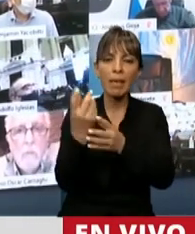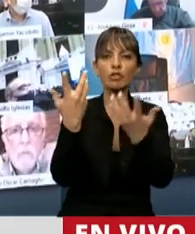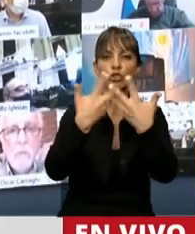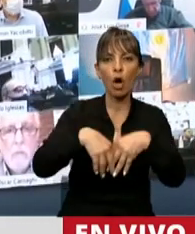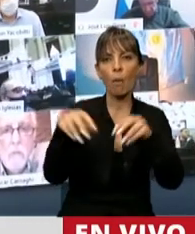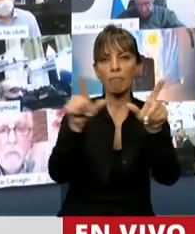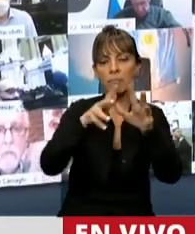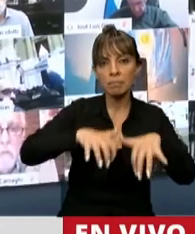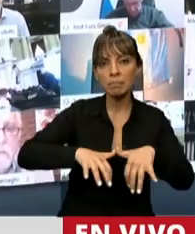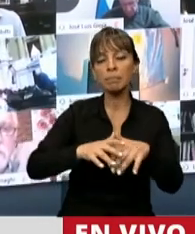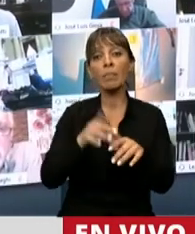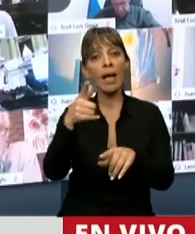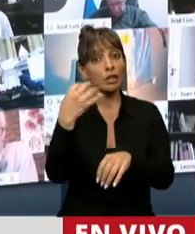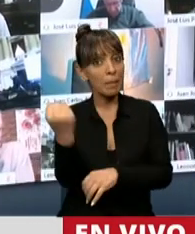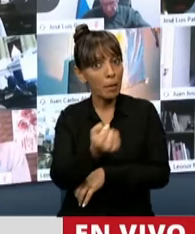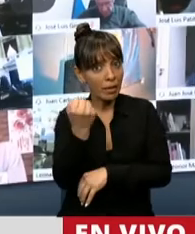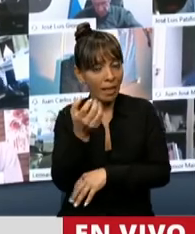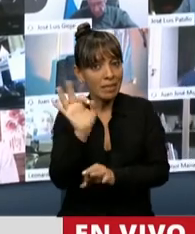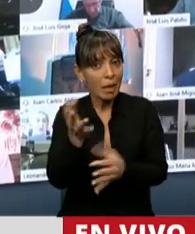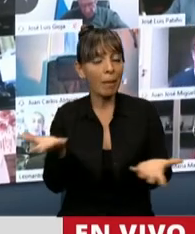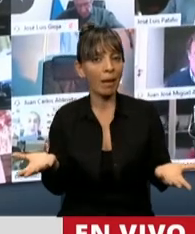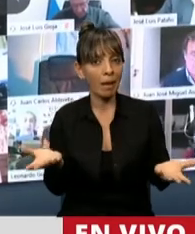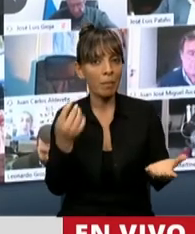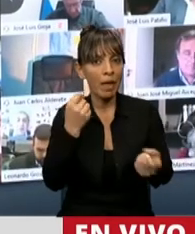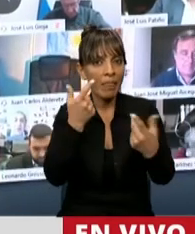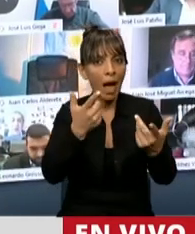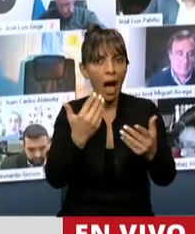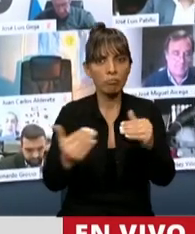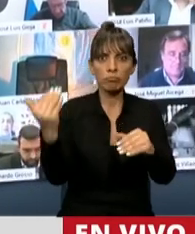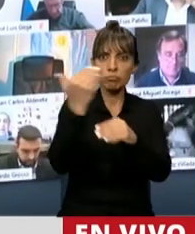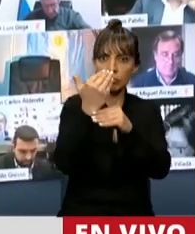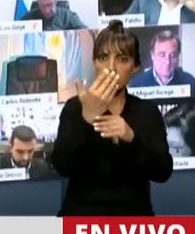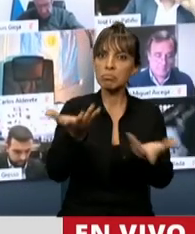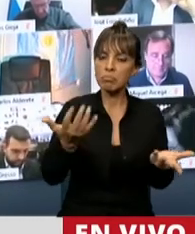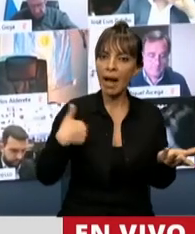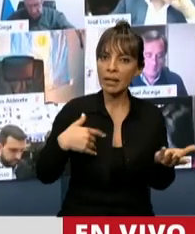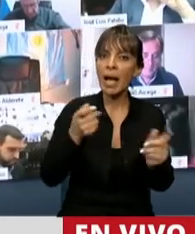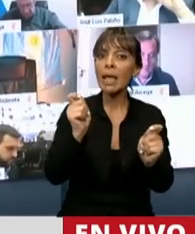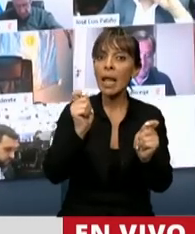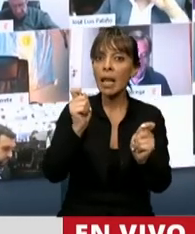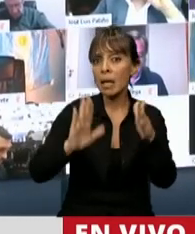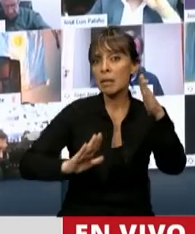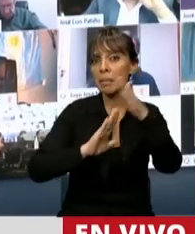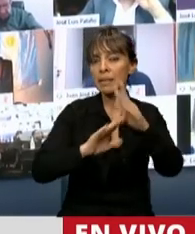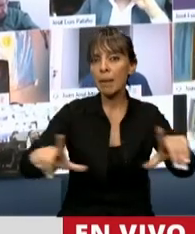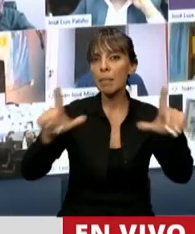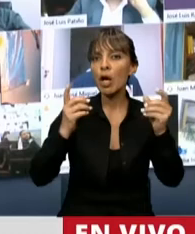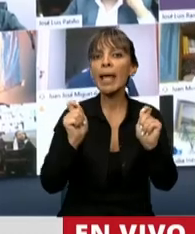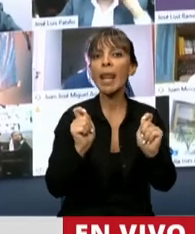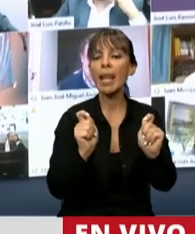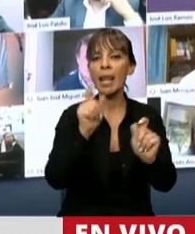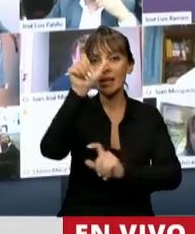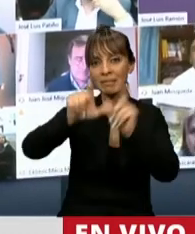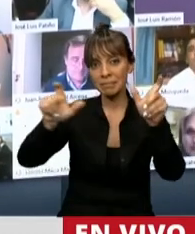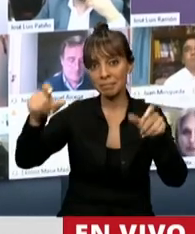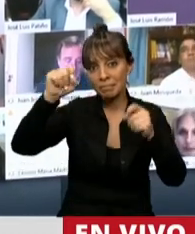operativos. Vaya este dato para poner en justo lugar, en nuestra valoración, a quienes son los principales protagonistas y hacedores de